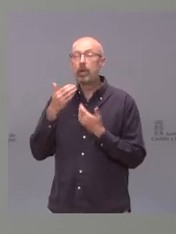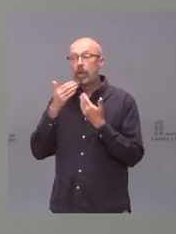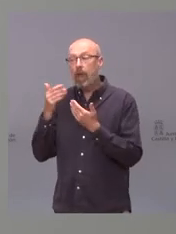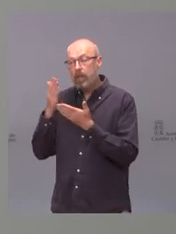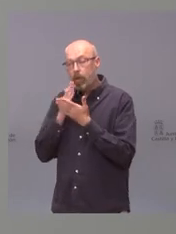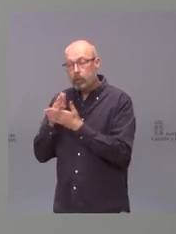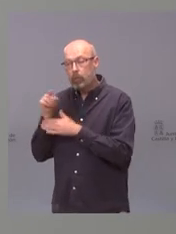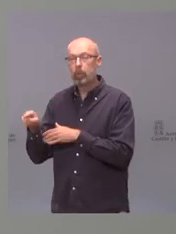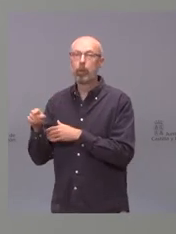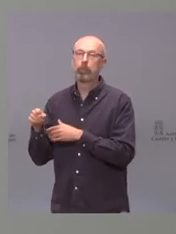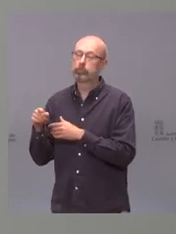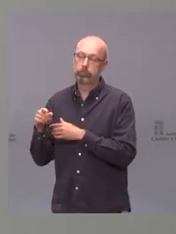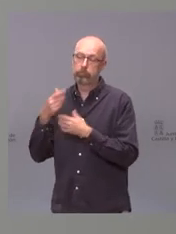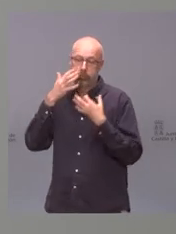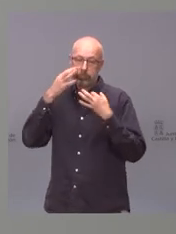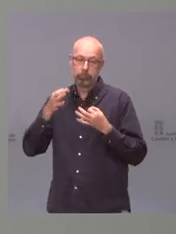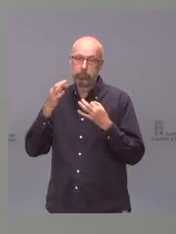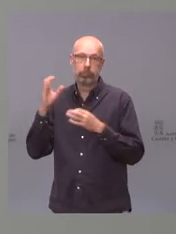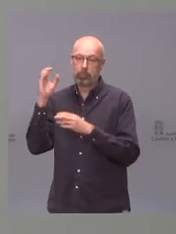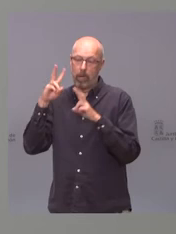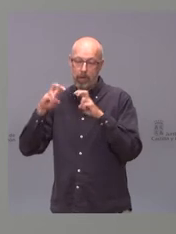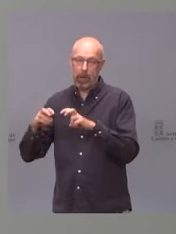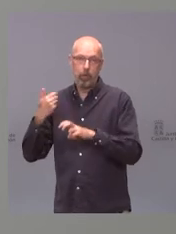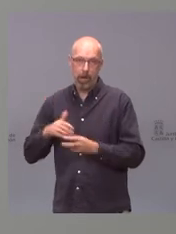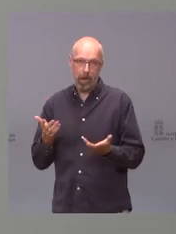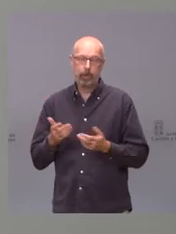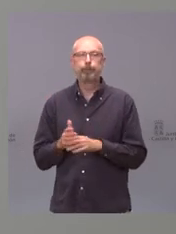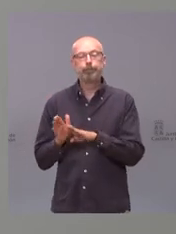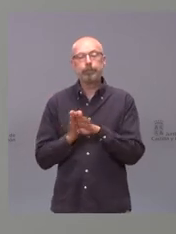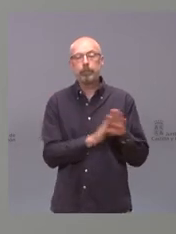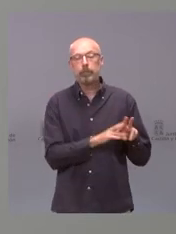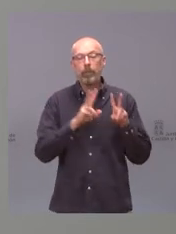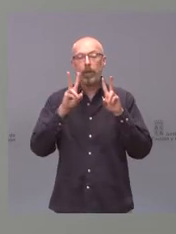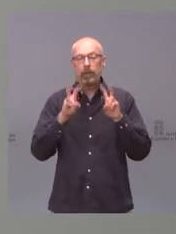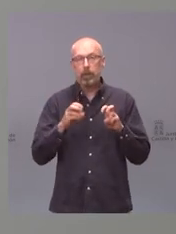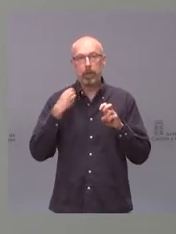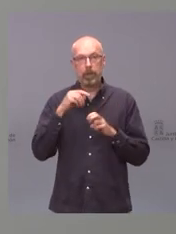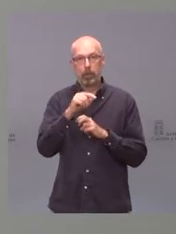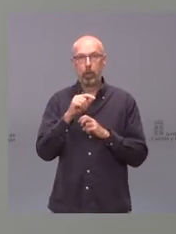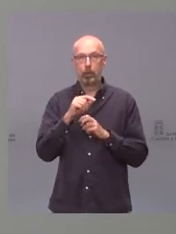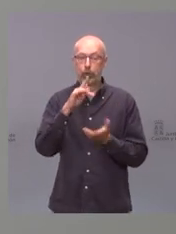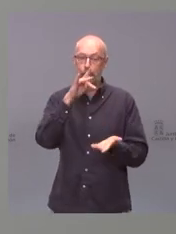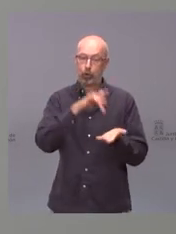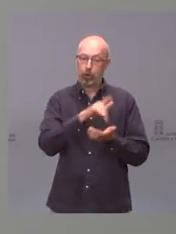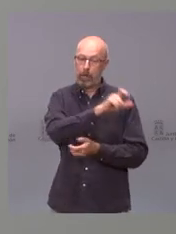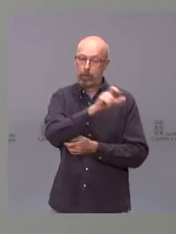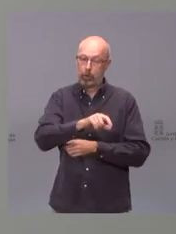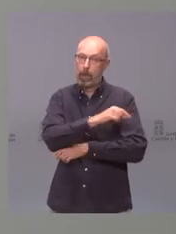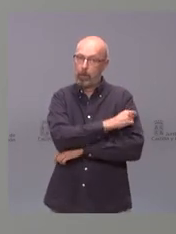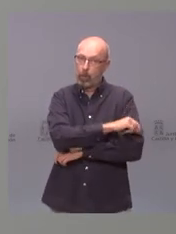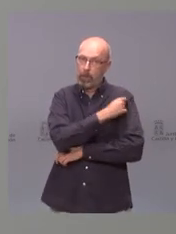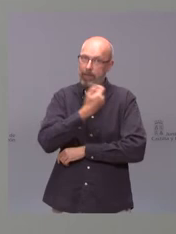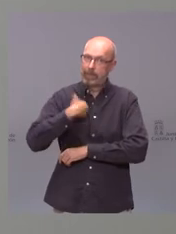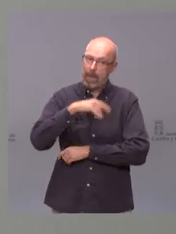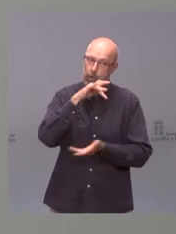diciendo las investigaciones. En cuanto al efecto de las personas vacunadas y los ingresos pues lo